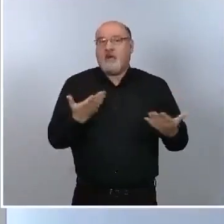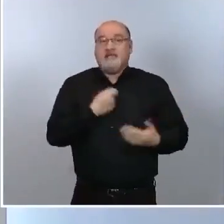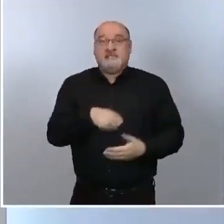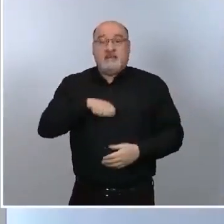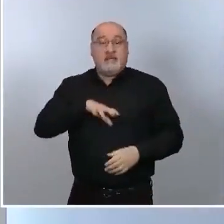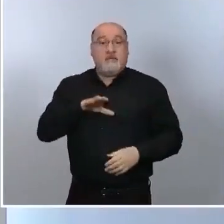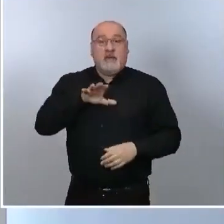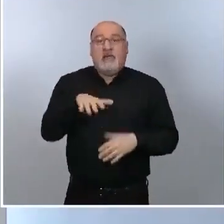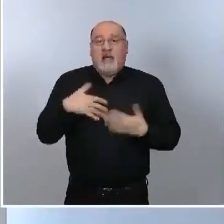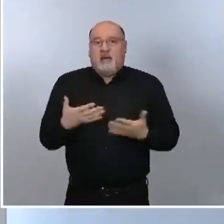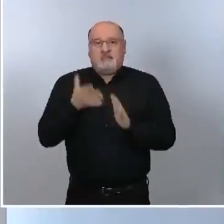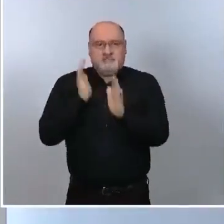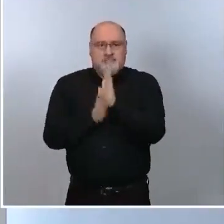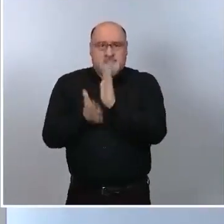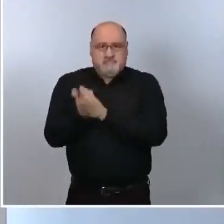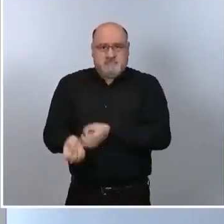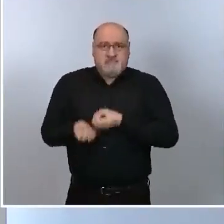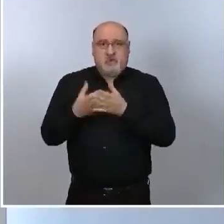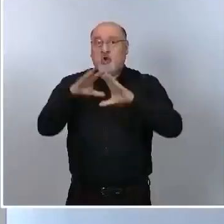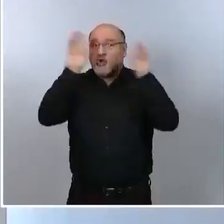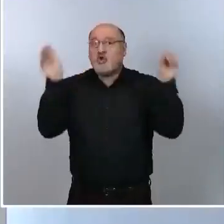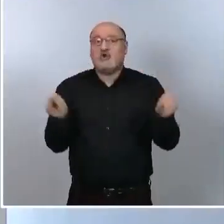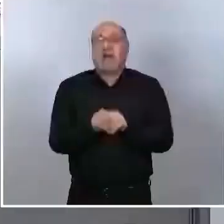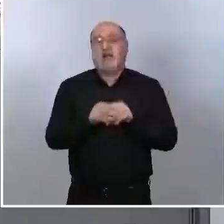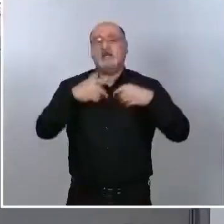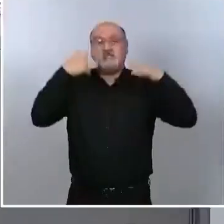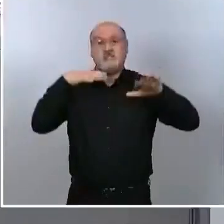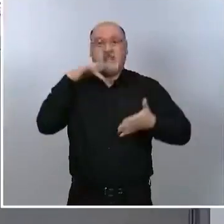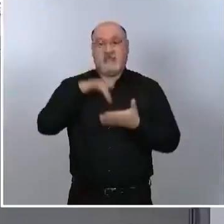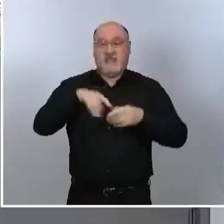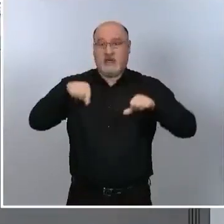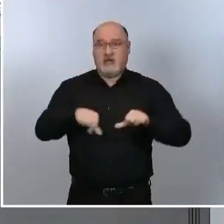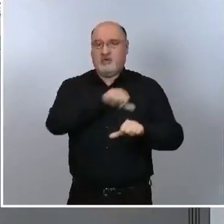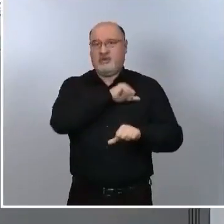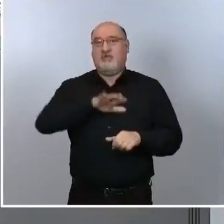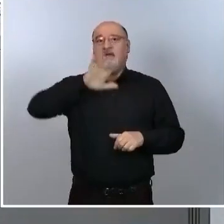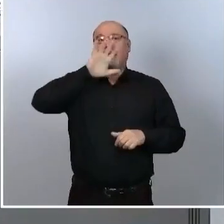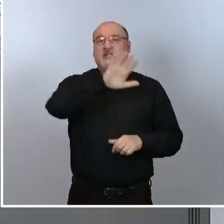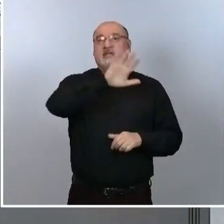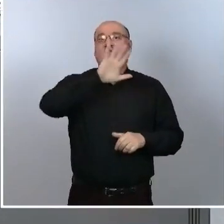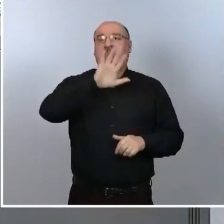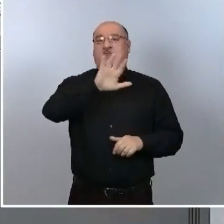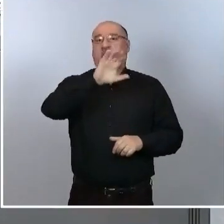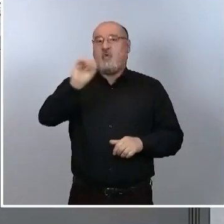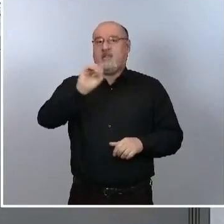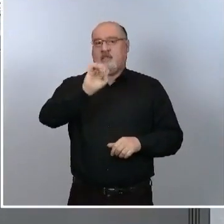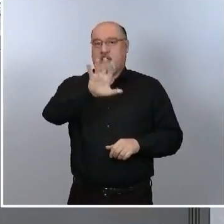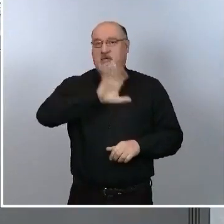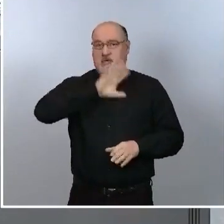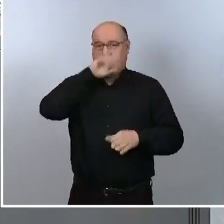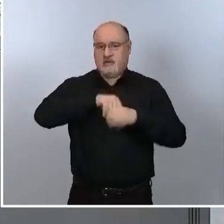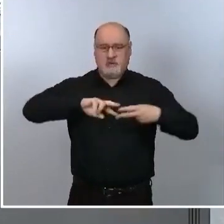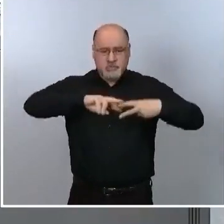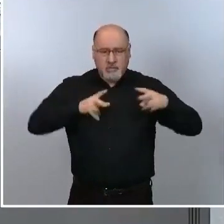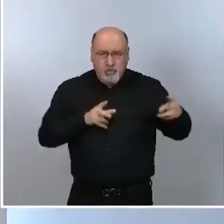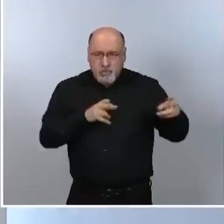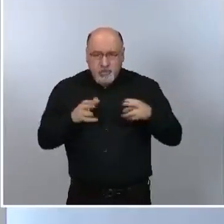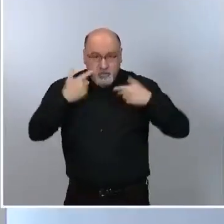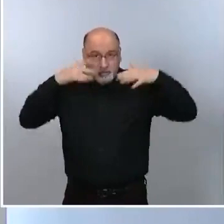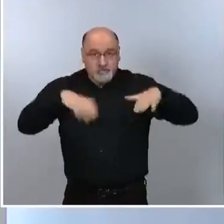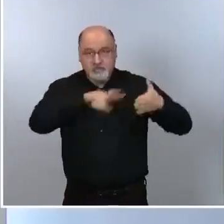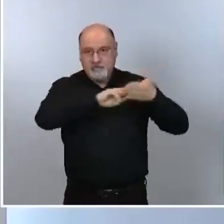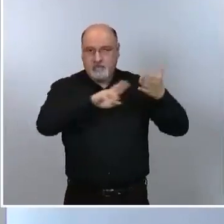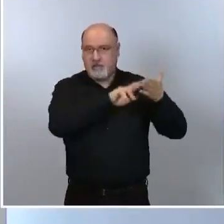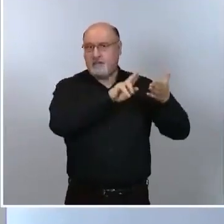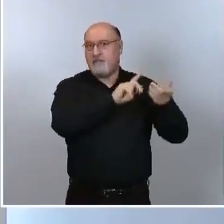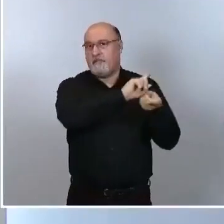comento que se han notificado al día de hoy 550 casos por secociación hasta la fecha y que estamos pendientes de otro